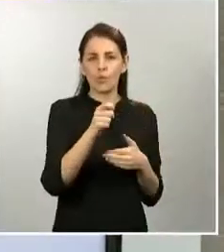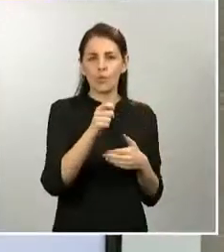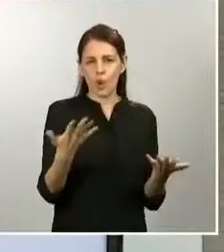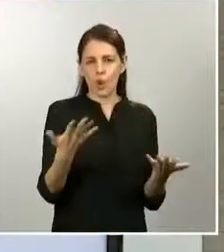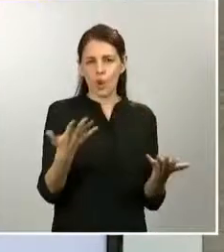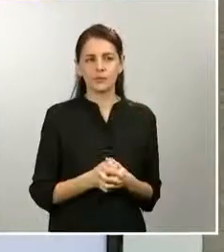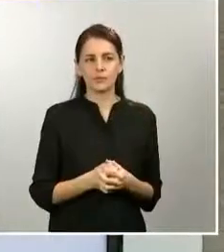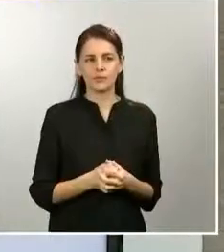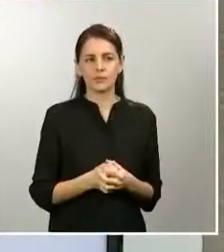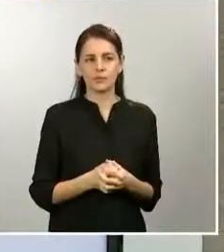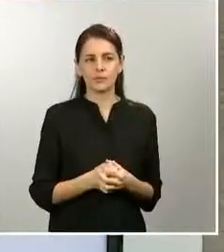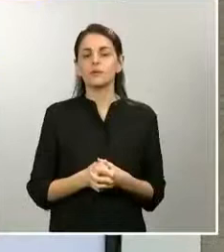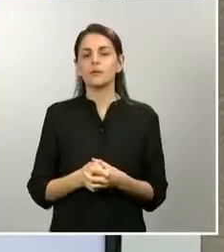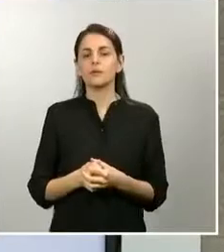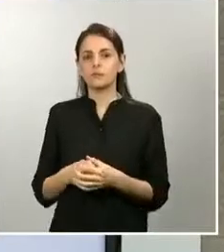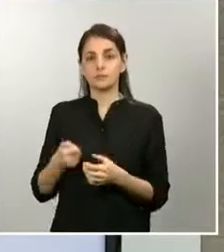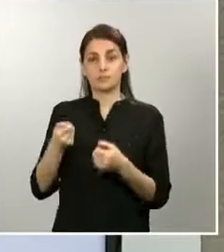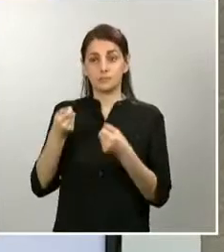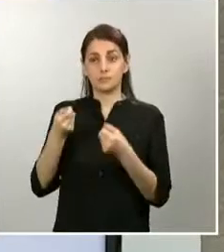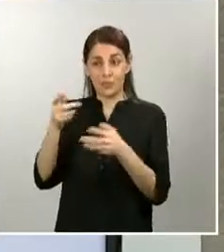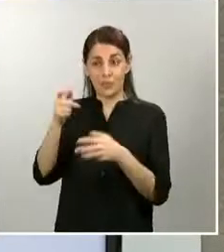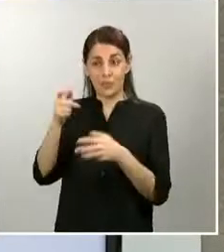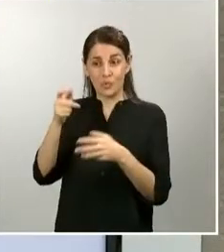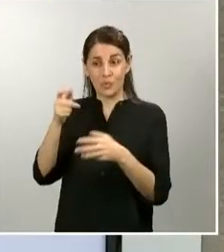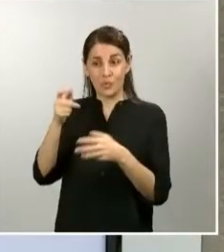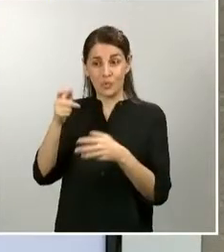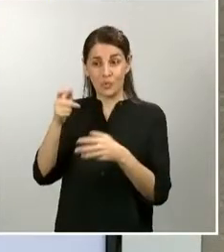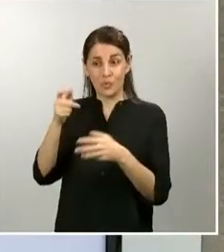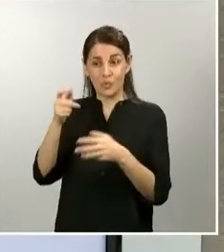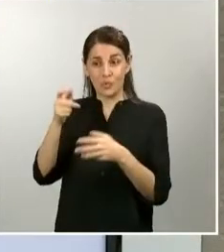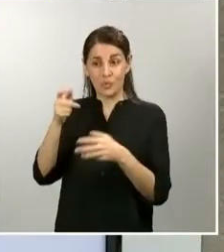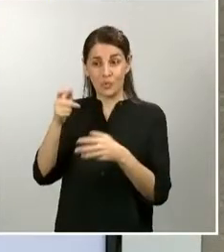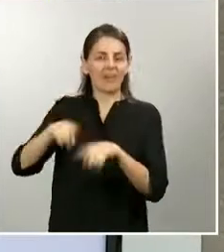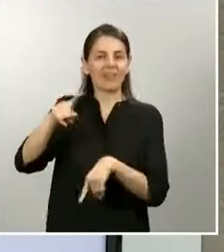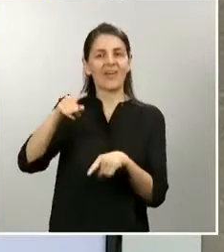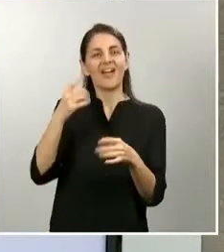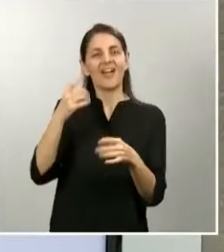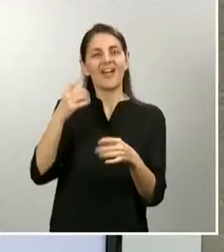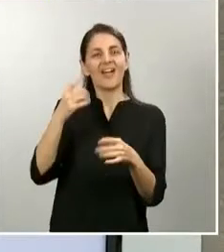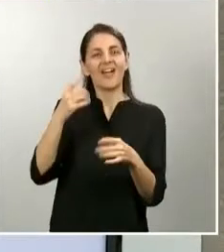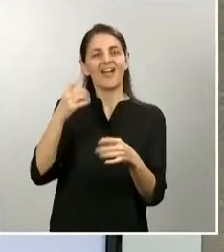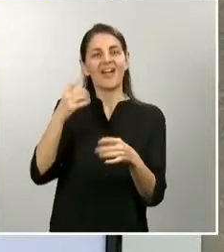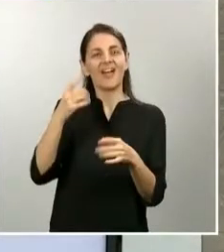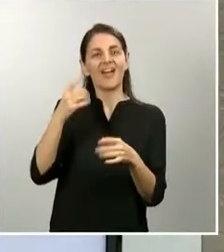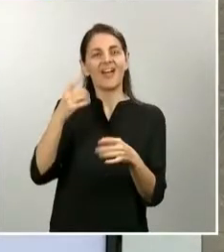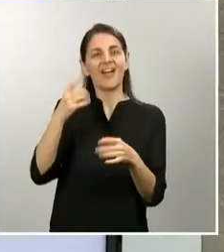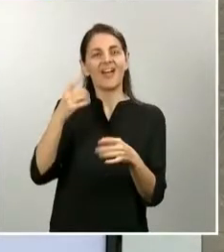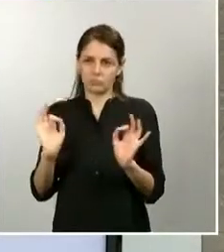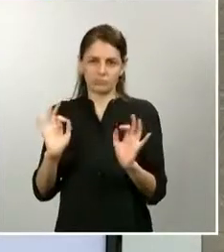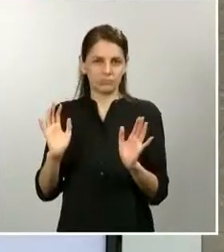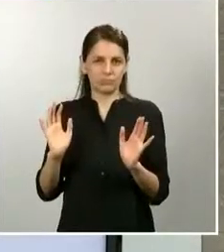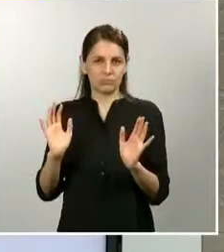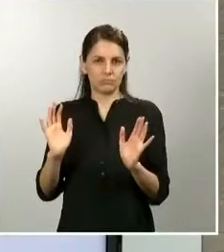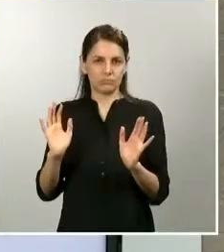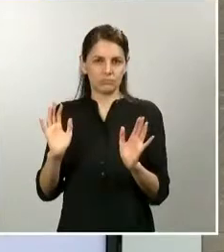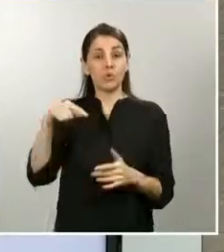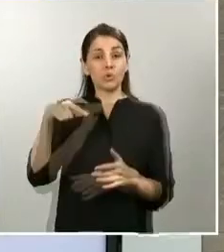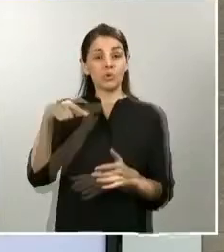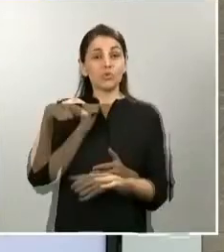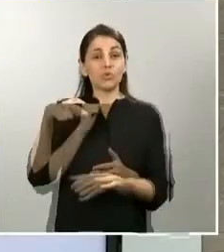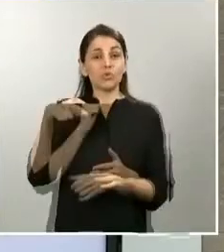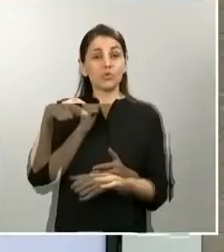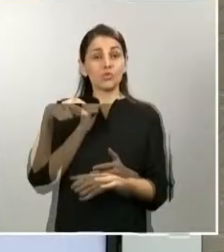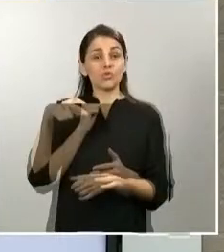efectivos fijos por cada actividad. Como funcionamos en el Centro de Operaciones